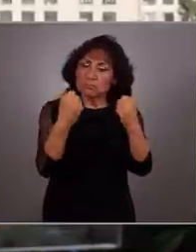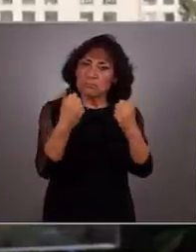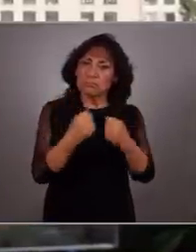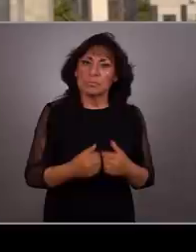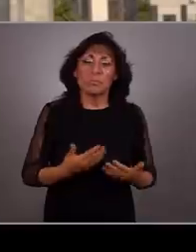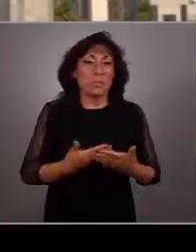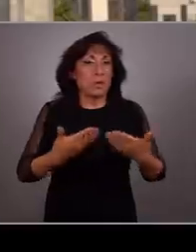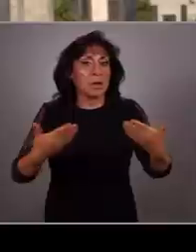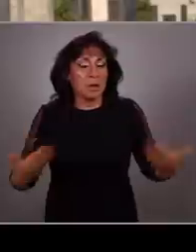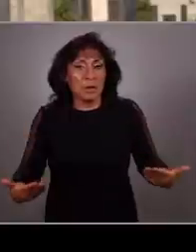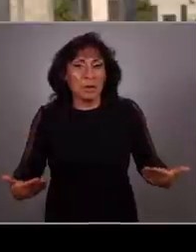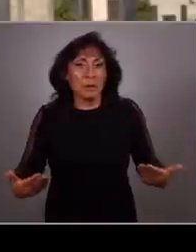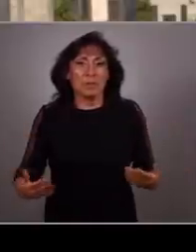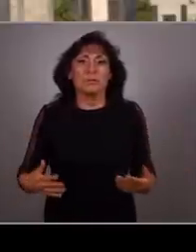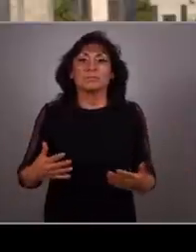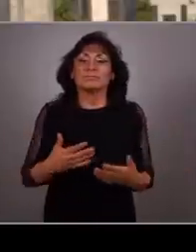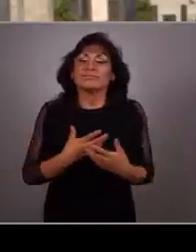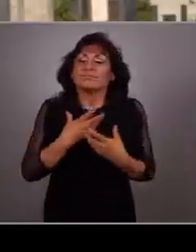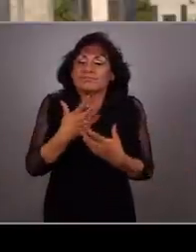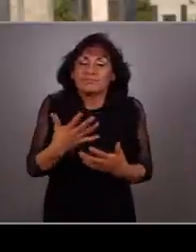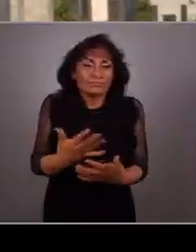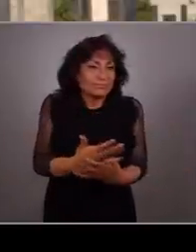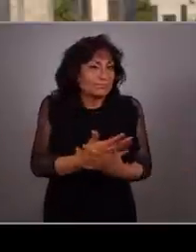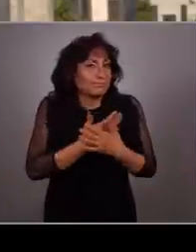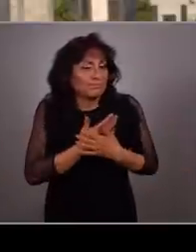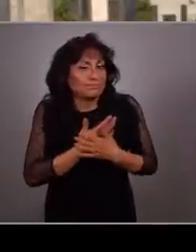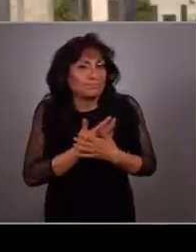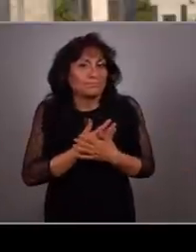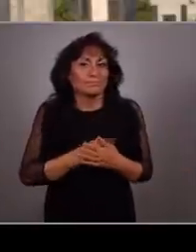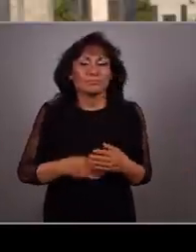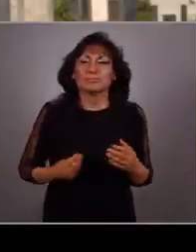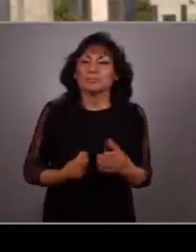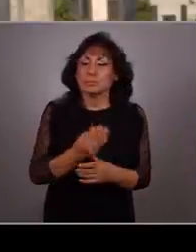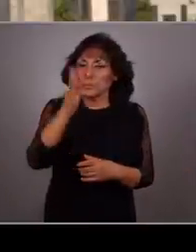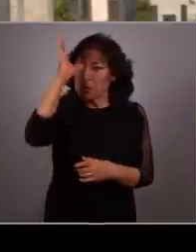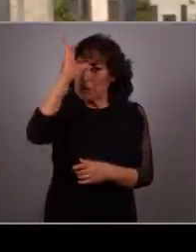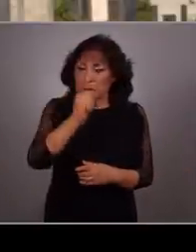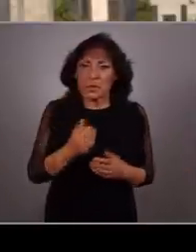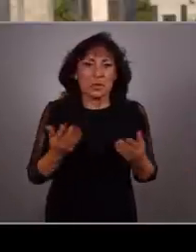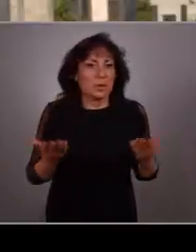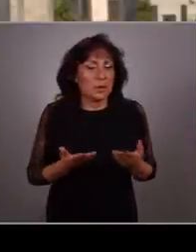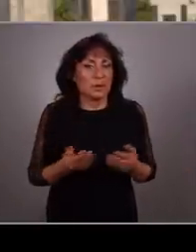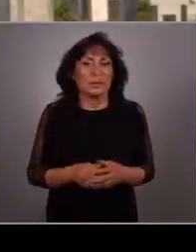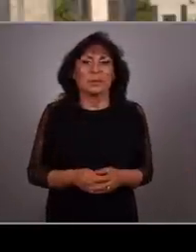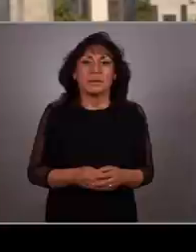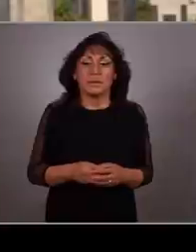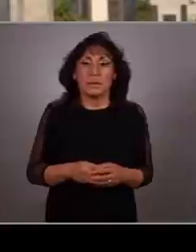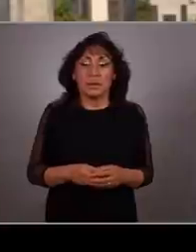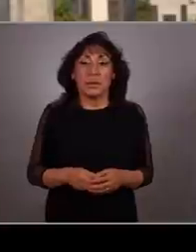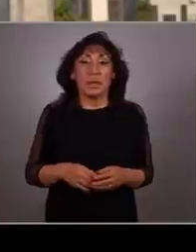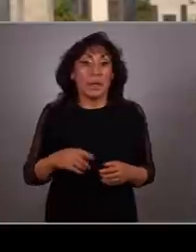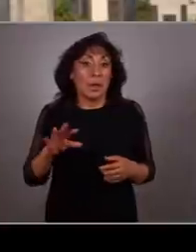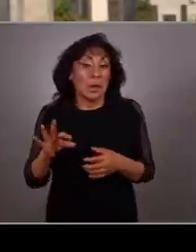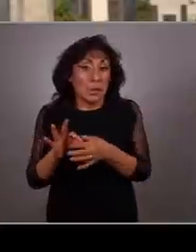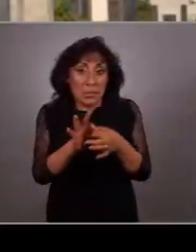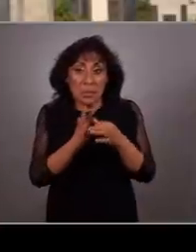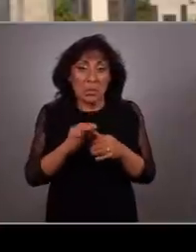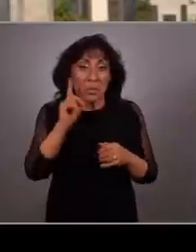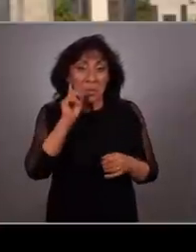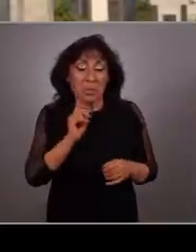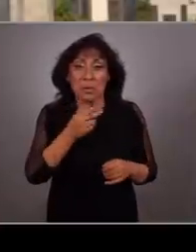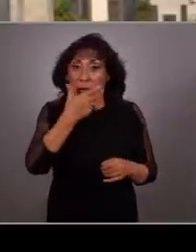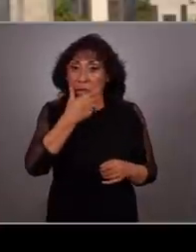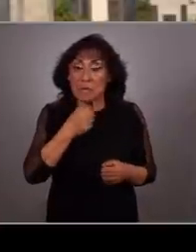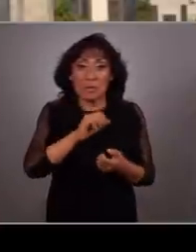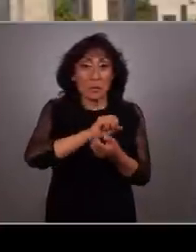fuerte. Llegó el momento de abrazar la esperanza. Hagamos un nuevo trato. Iniciemos juntas, juntos,